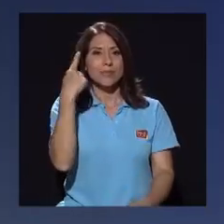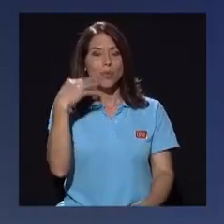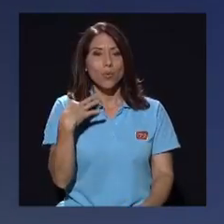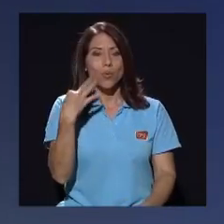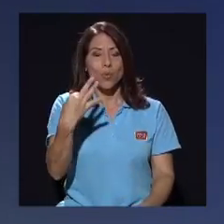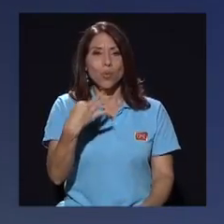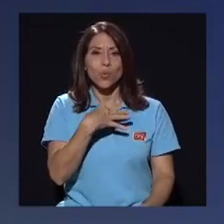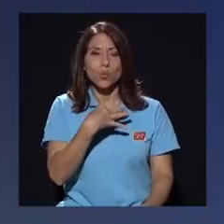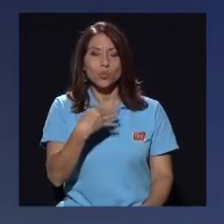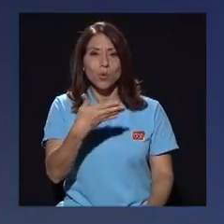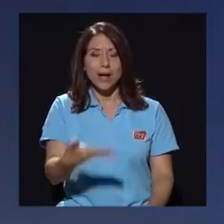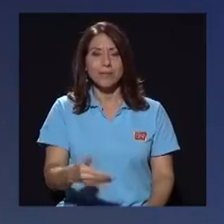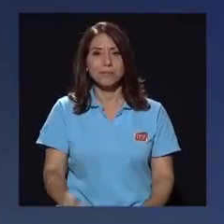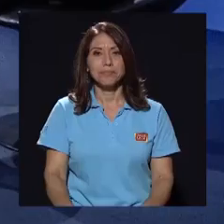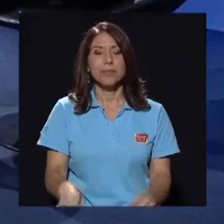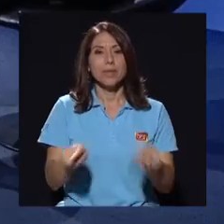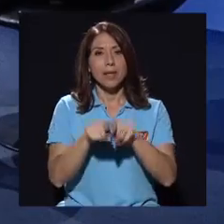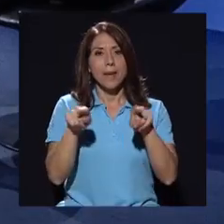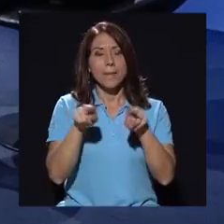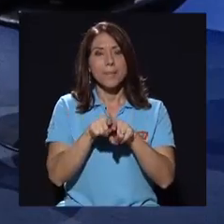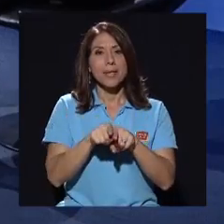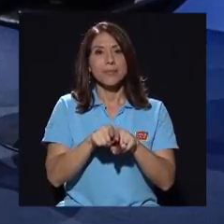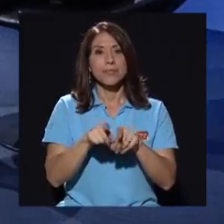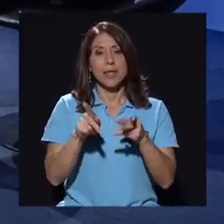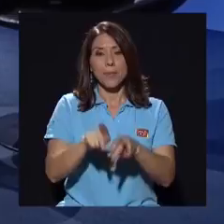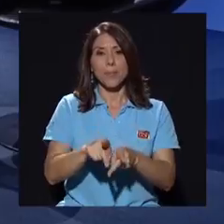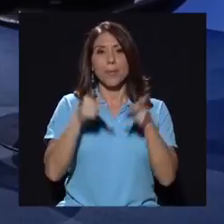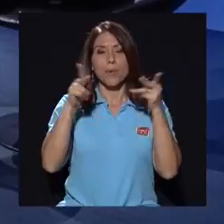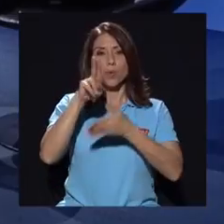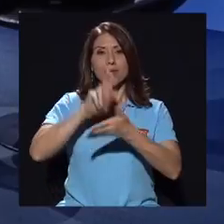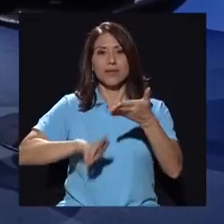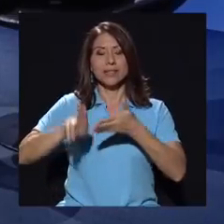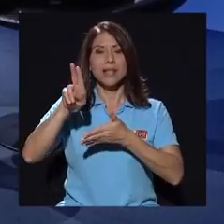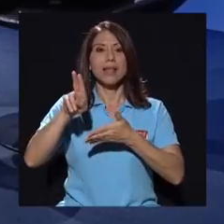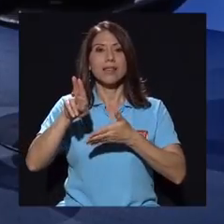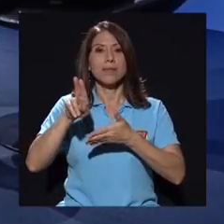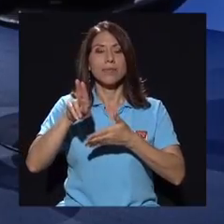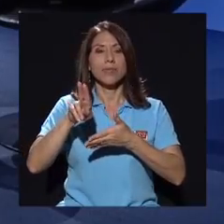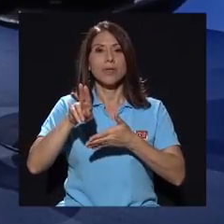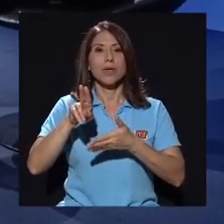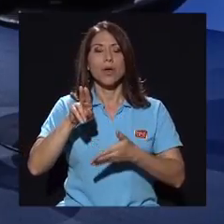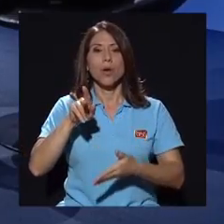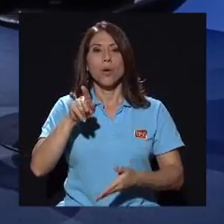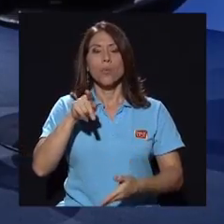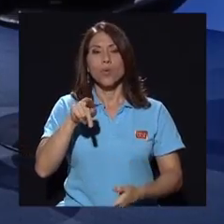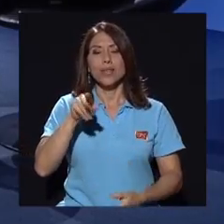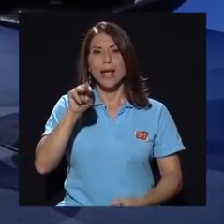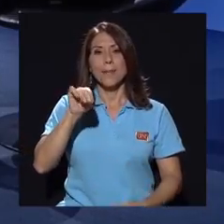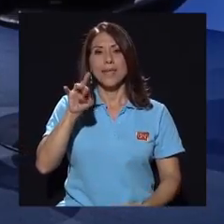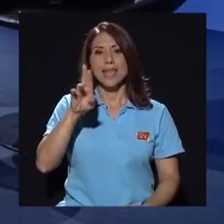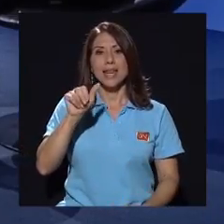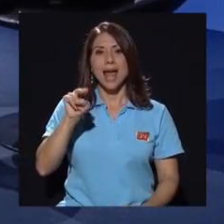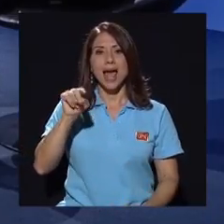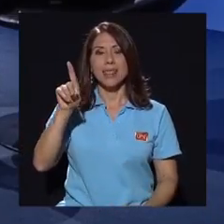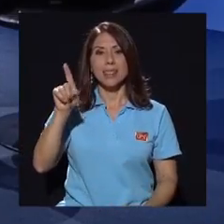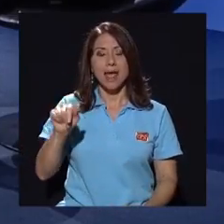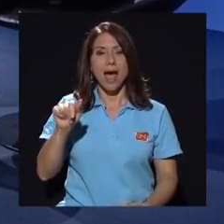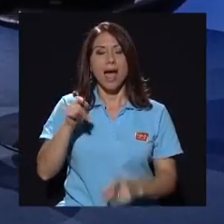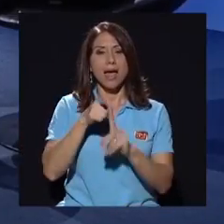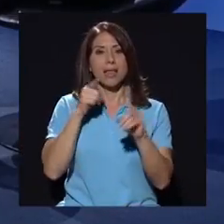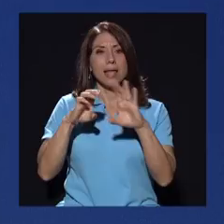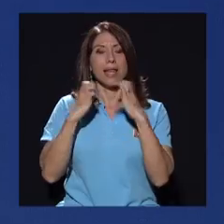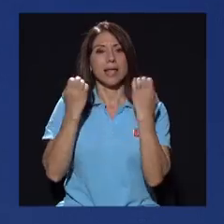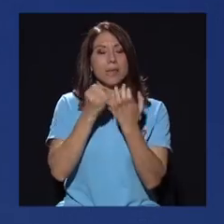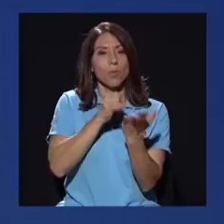Gracias por la invitación. Un gusto estar con ustedes tres acá. También desde el Semanario Universidad, Hulda Miranda ha venido desde el